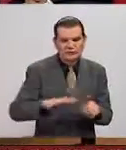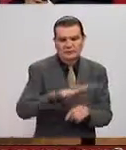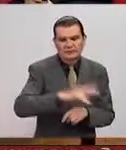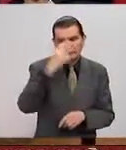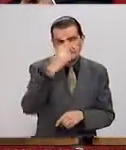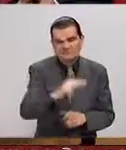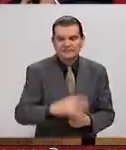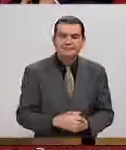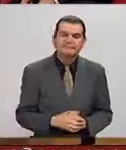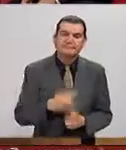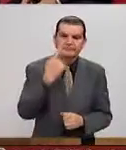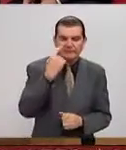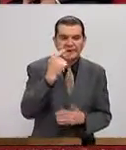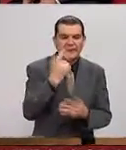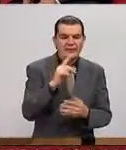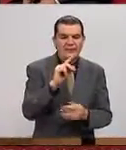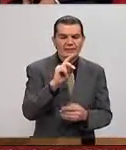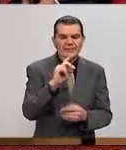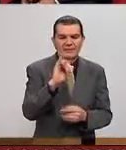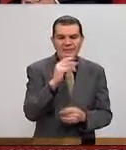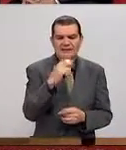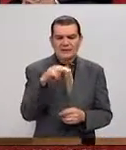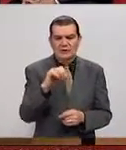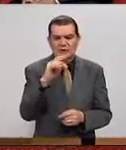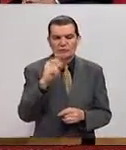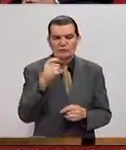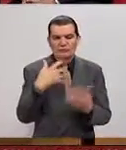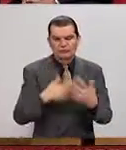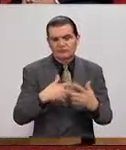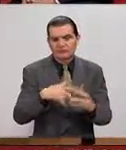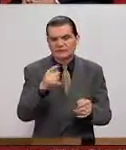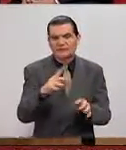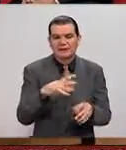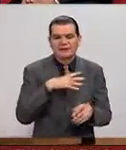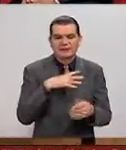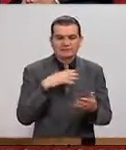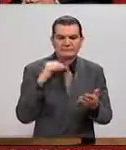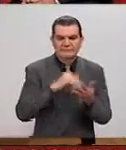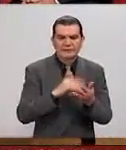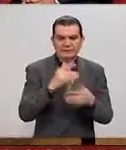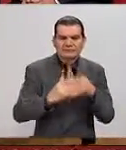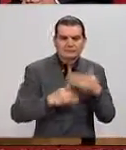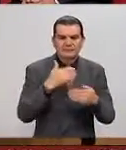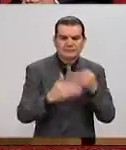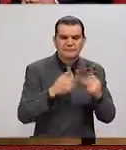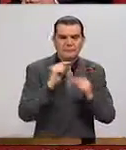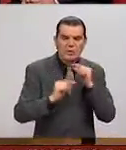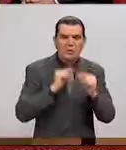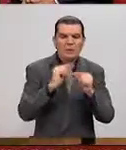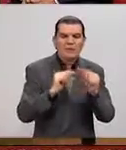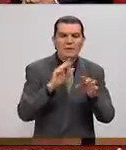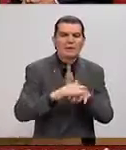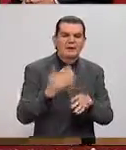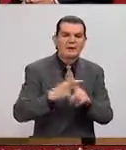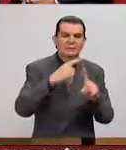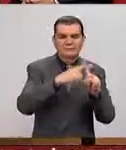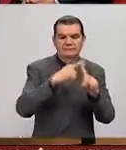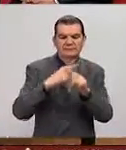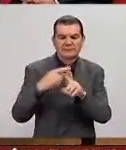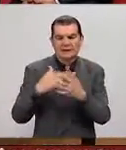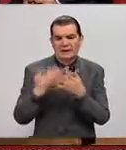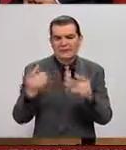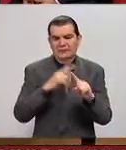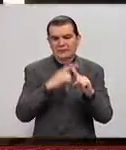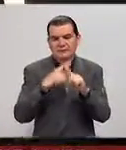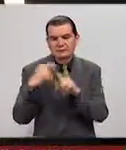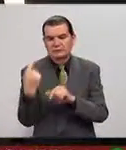la mexicana. Pues mira, el diseño industrial es una actividad que ha ido, digamos, en un proceso paulatino a partir del siglo XX y ahora en el